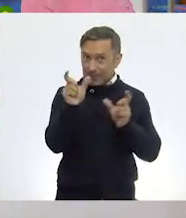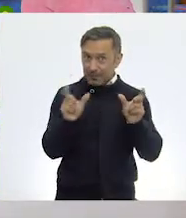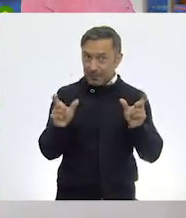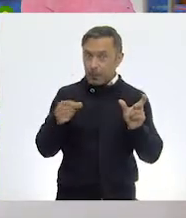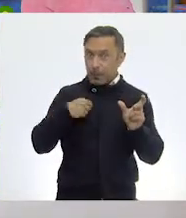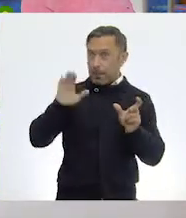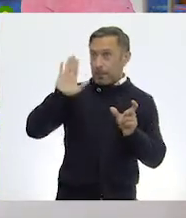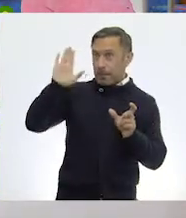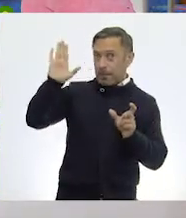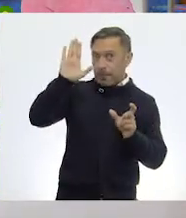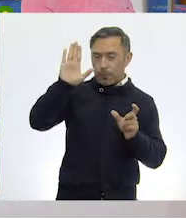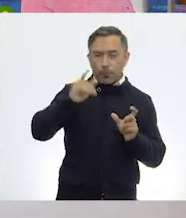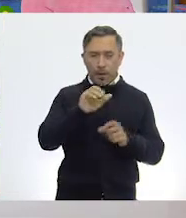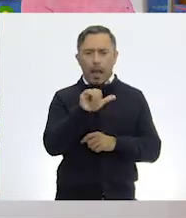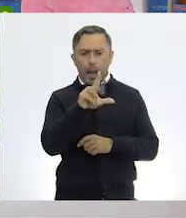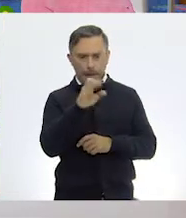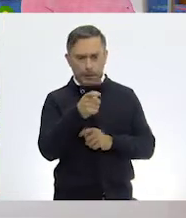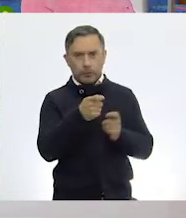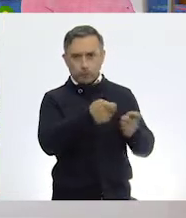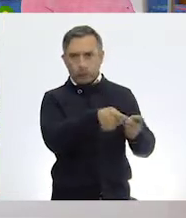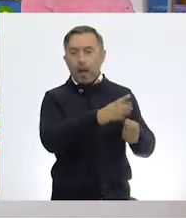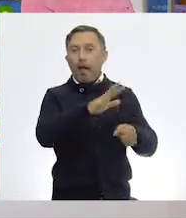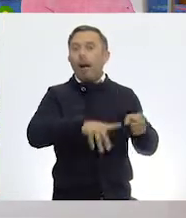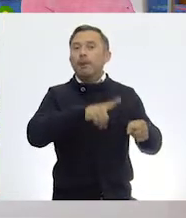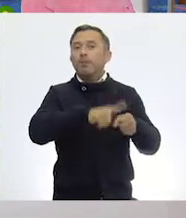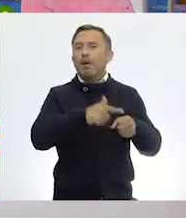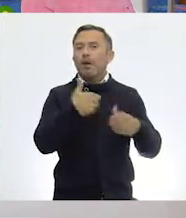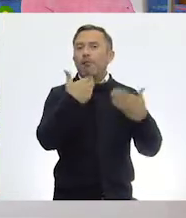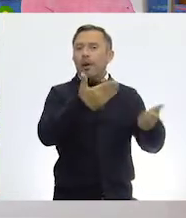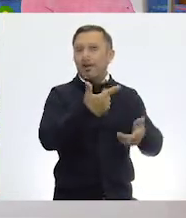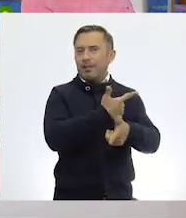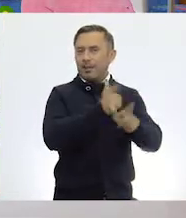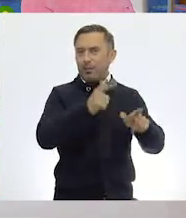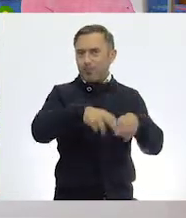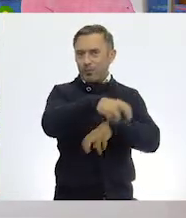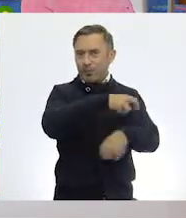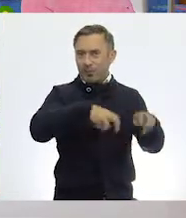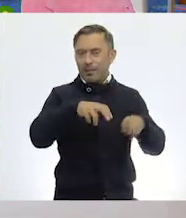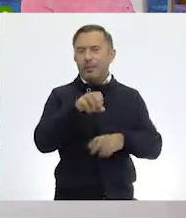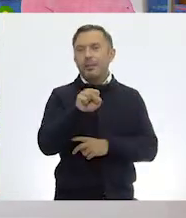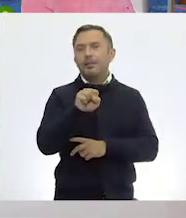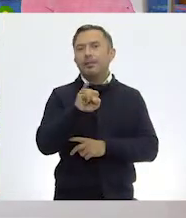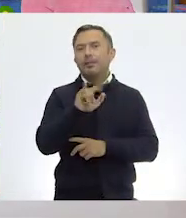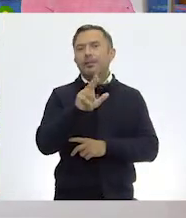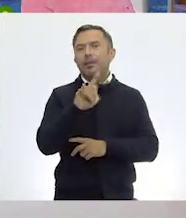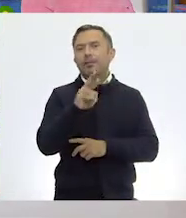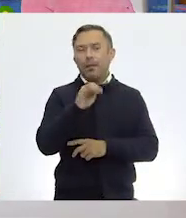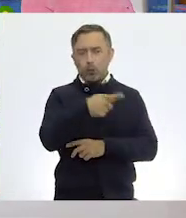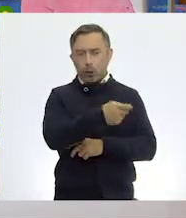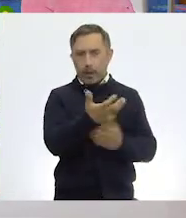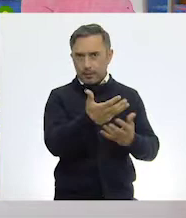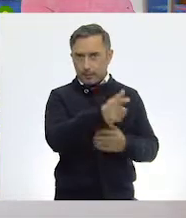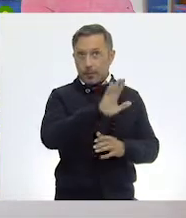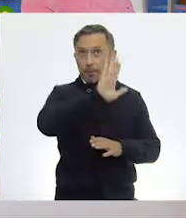esta, Ale, que corresponde a los animales silvestres. Ok. La primera dice actividades.